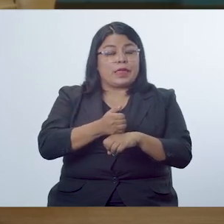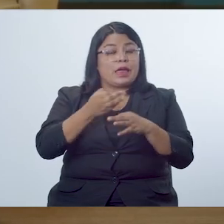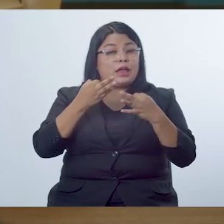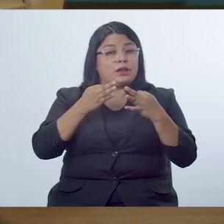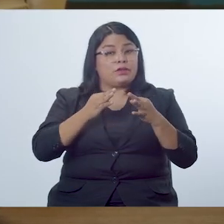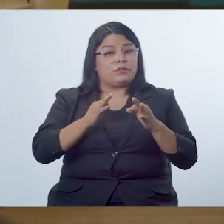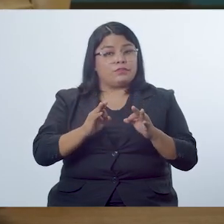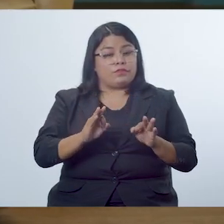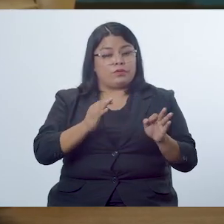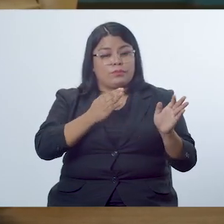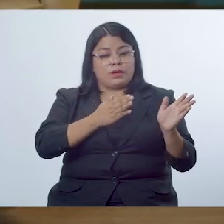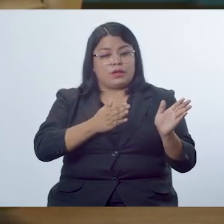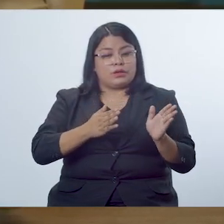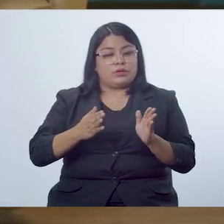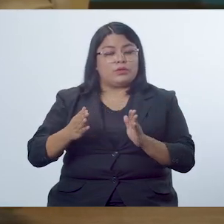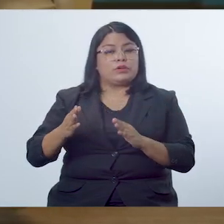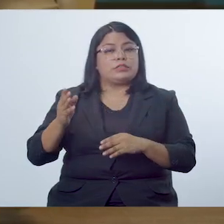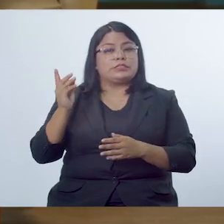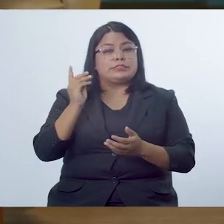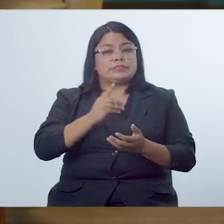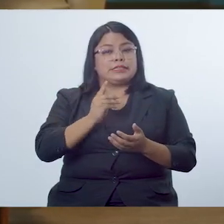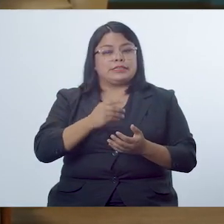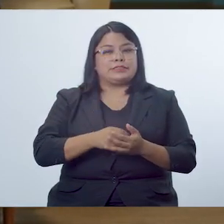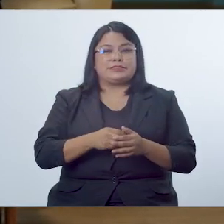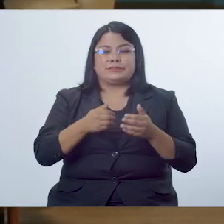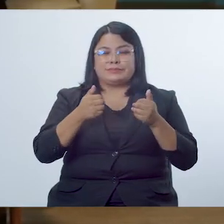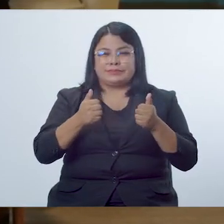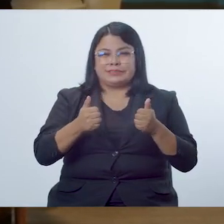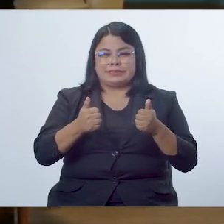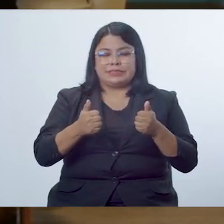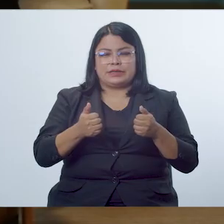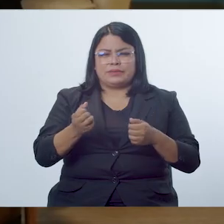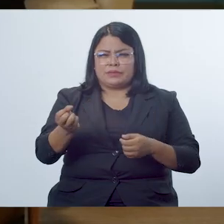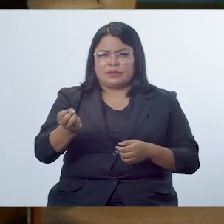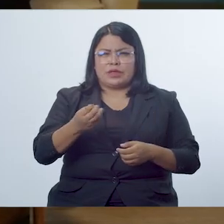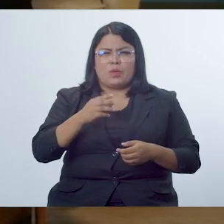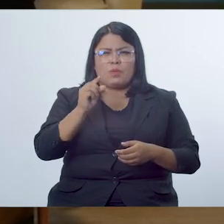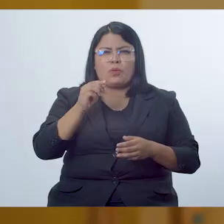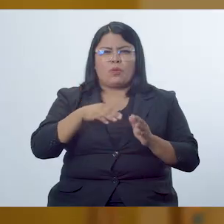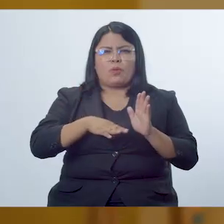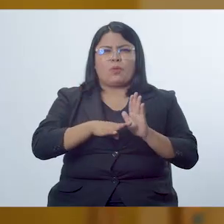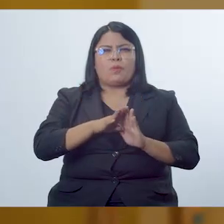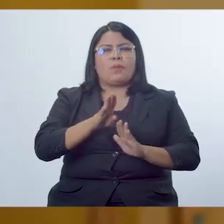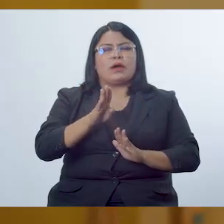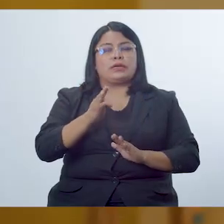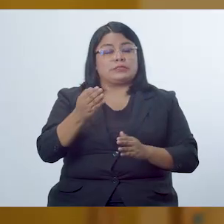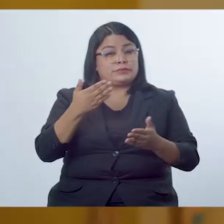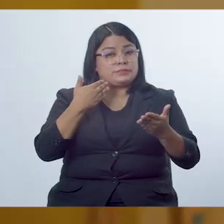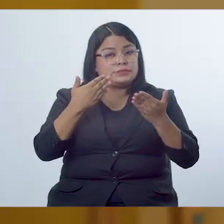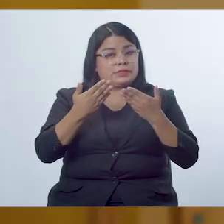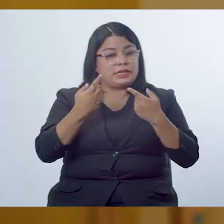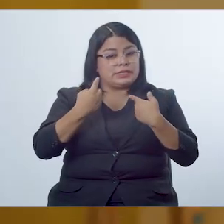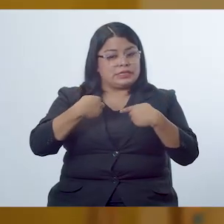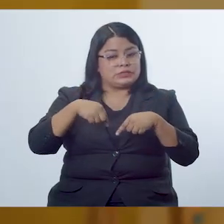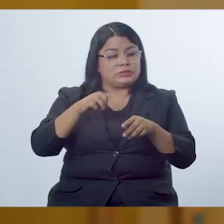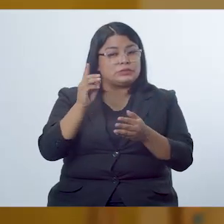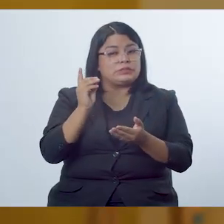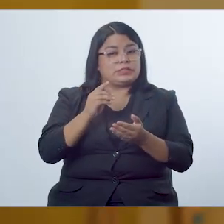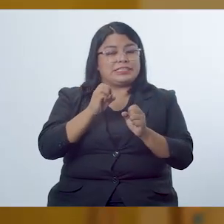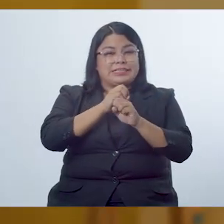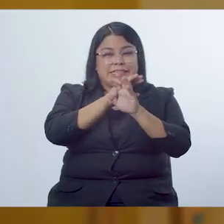digamos, a darle forma a esa secuencia didáctica que se usa. Muy bien, Francisco. ¿Me podría ahondar un poco más sobre la secuencia didáctica?